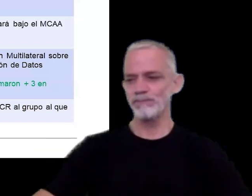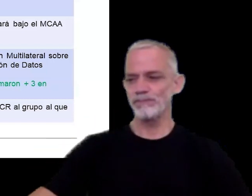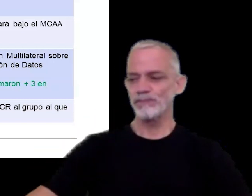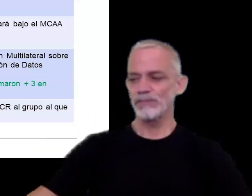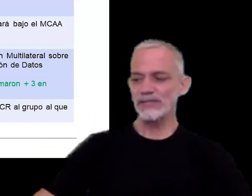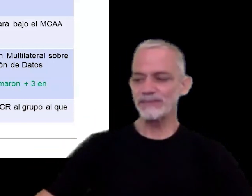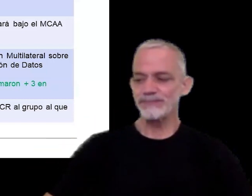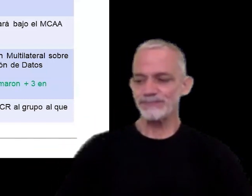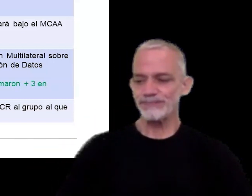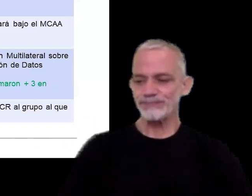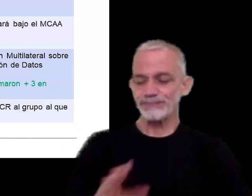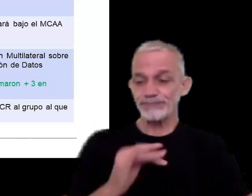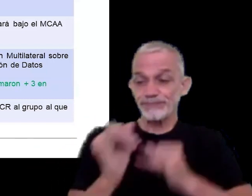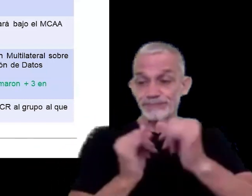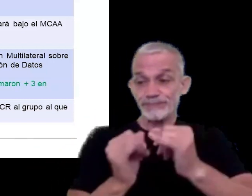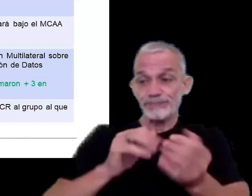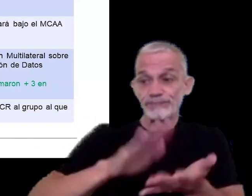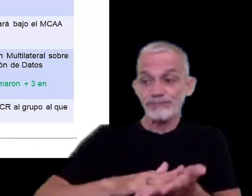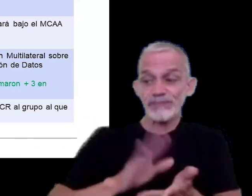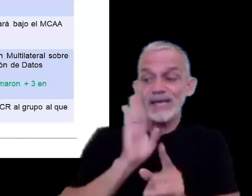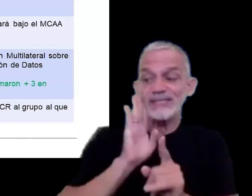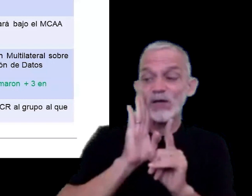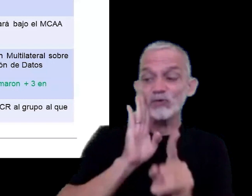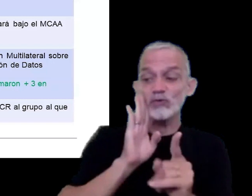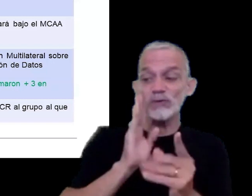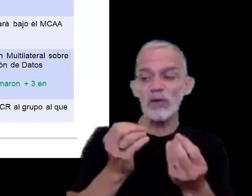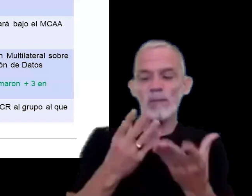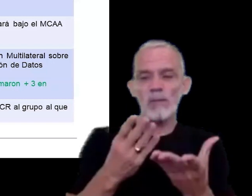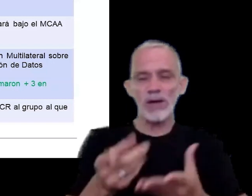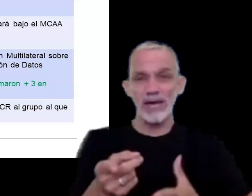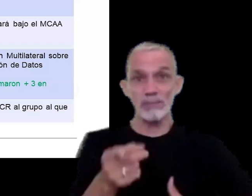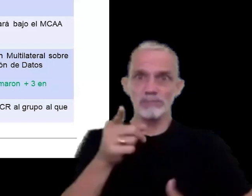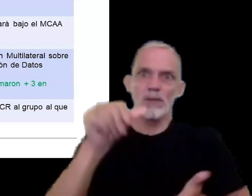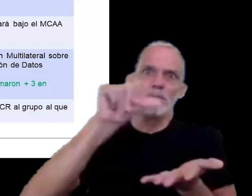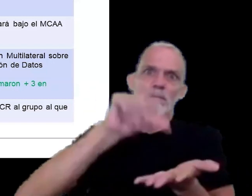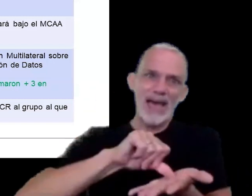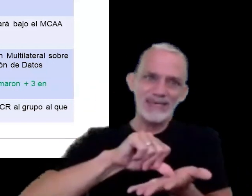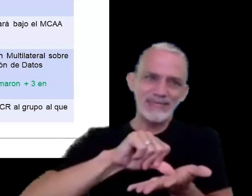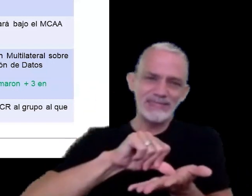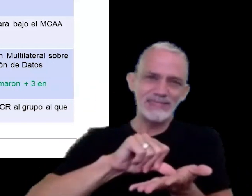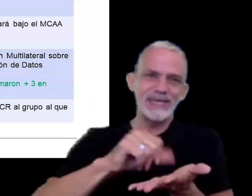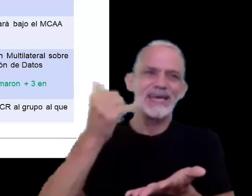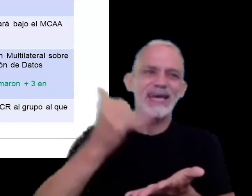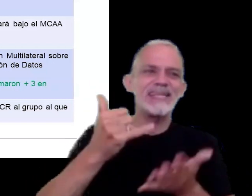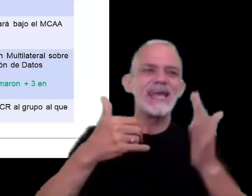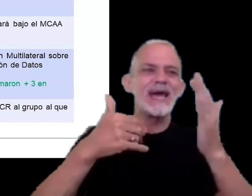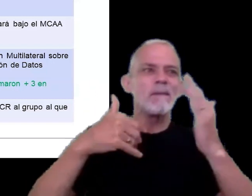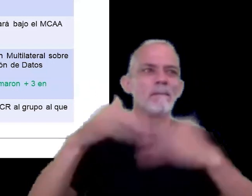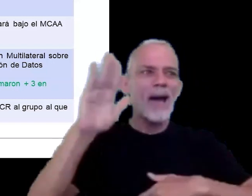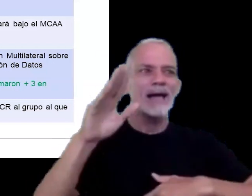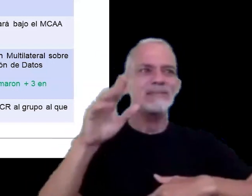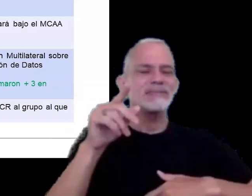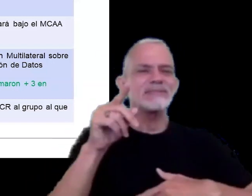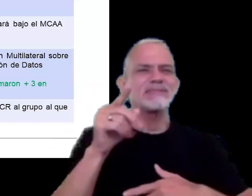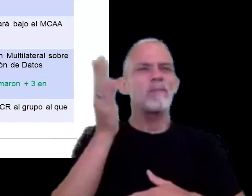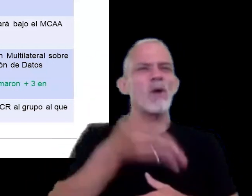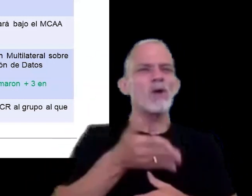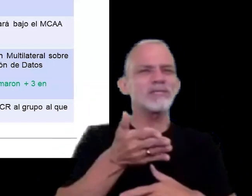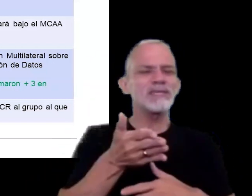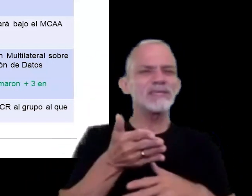traigo a colación el caso de Estados Unidos porque en definitiva es el país que tiene el mayor porcentaje de grupos